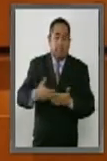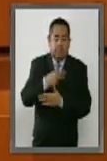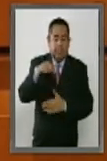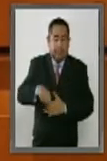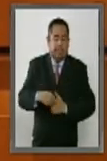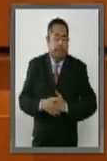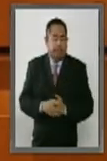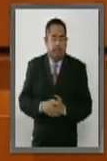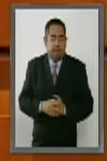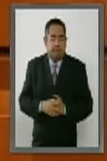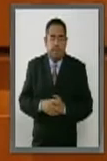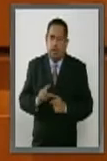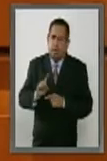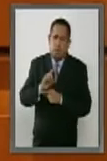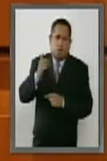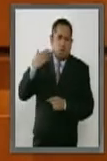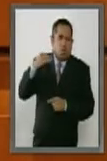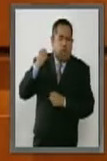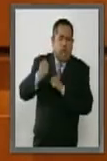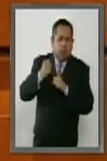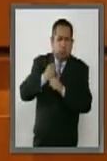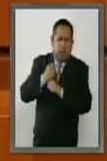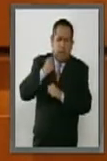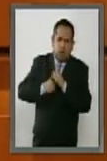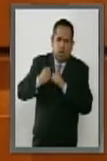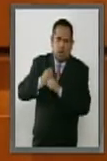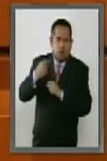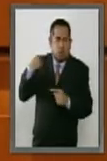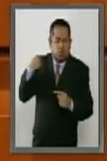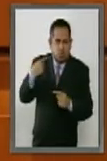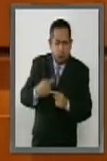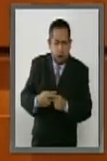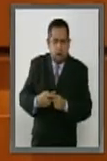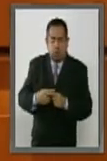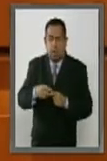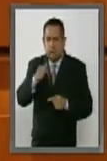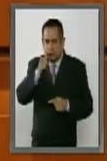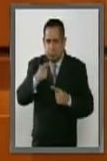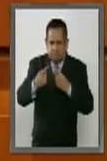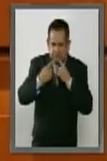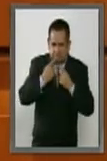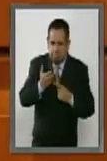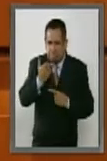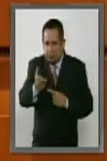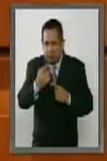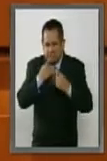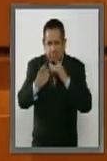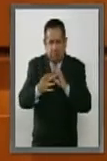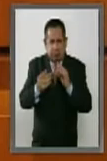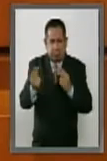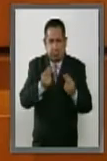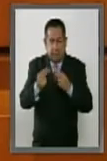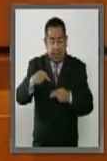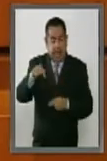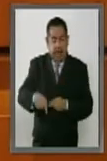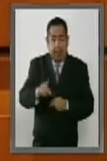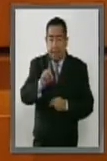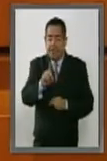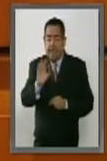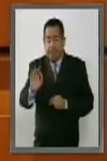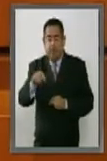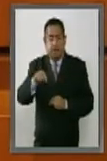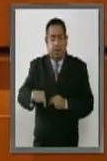Desde hace ya muchos años se ha puesto en la mesa del debate la necesidad de que al distrito federal